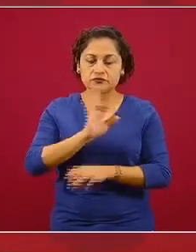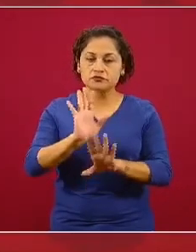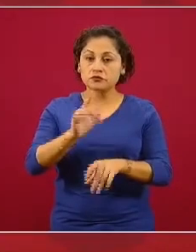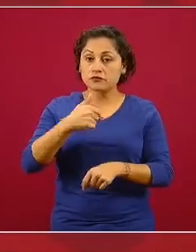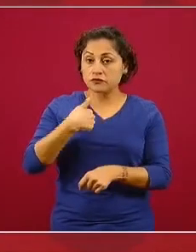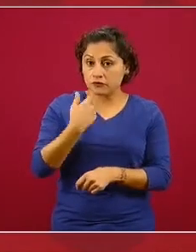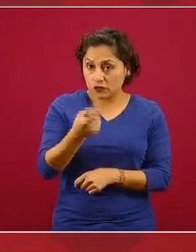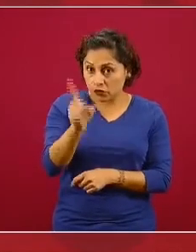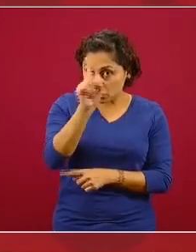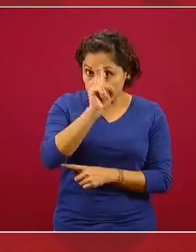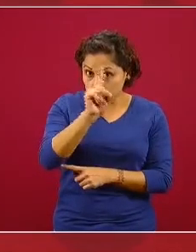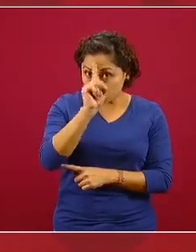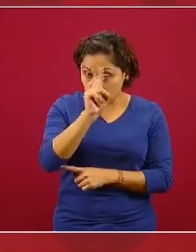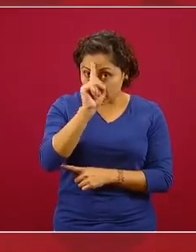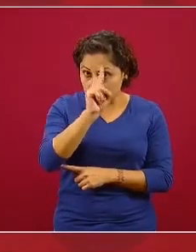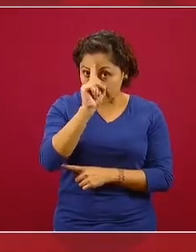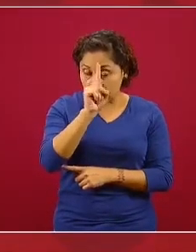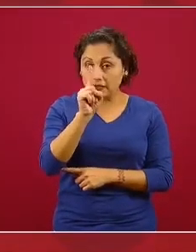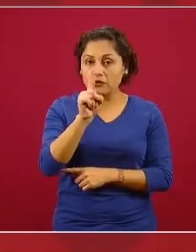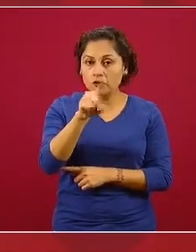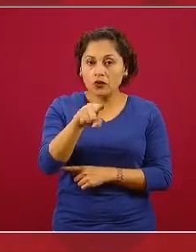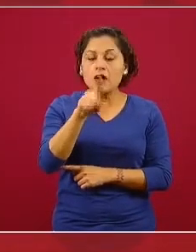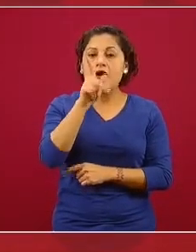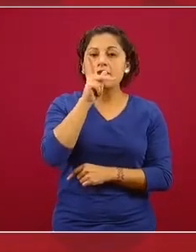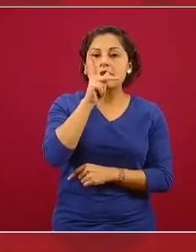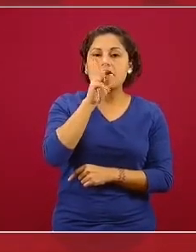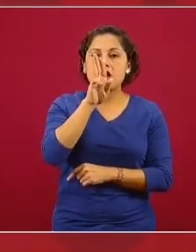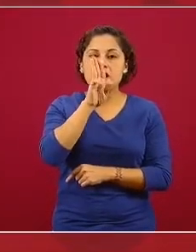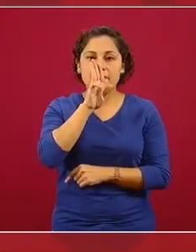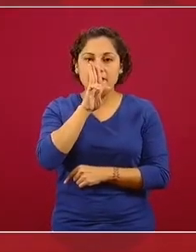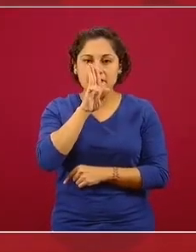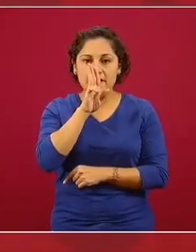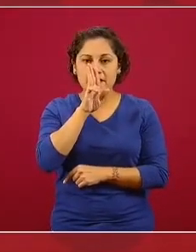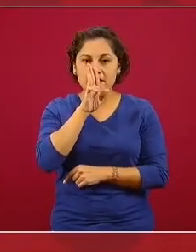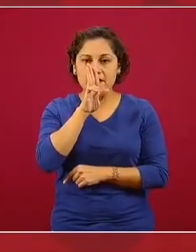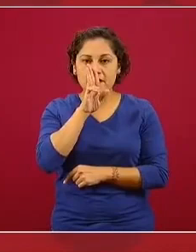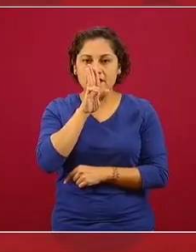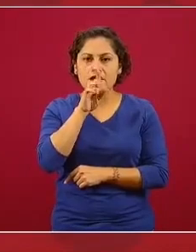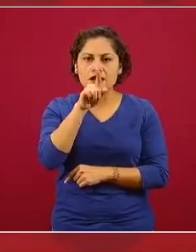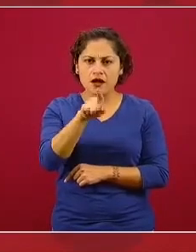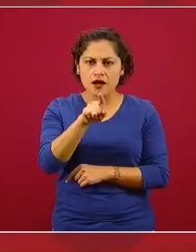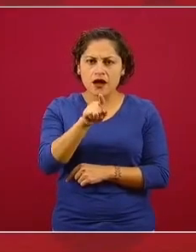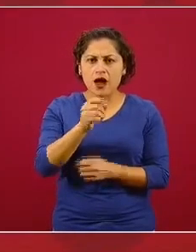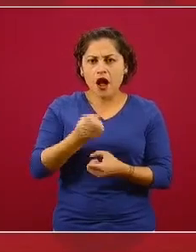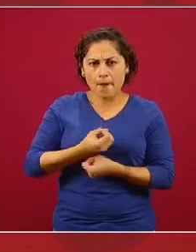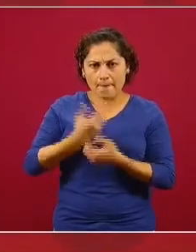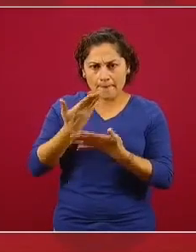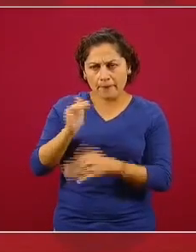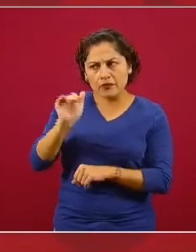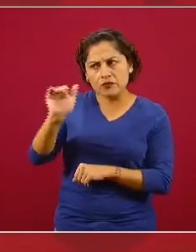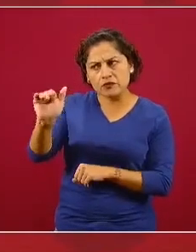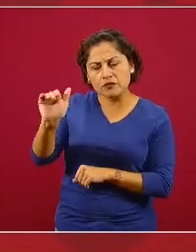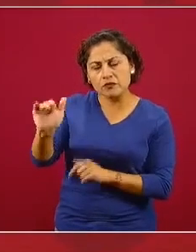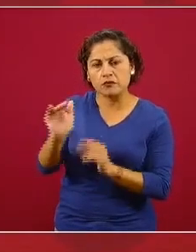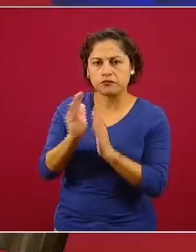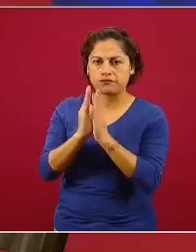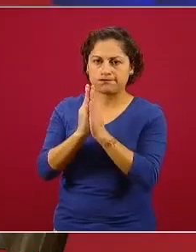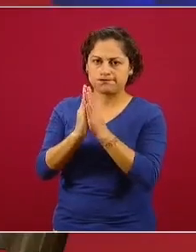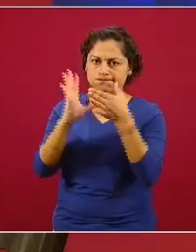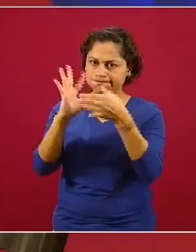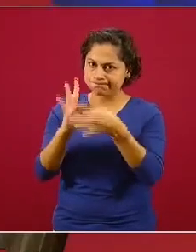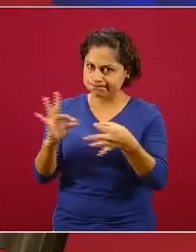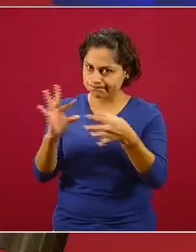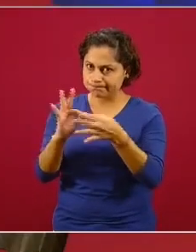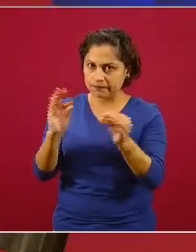consumidores también, los que son padres de familia, y directamente lo expresen ante las gerencias de los